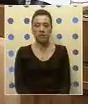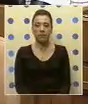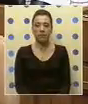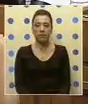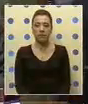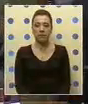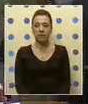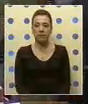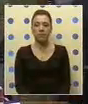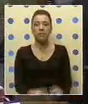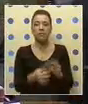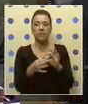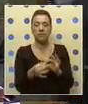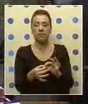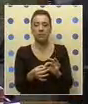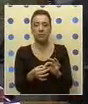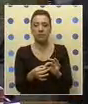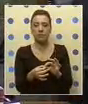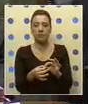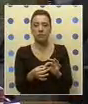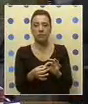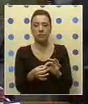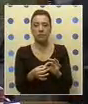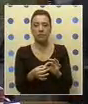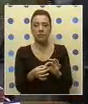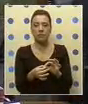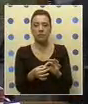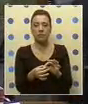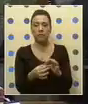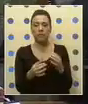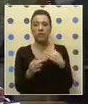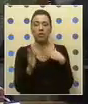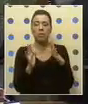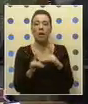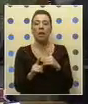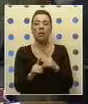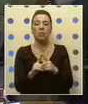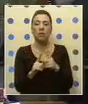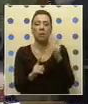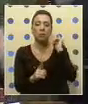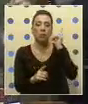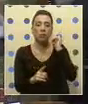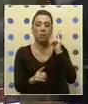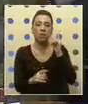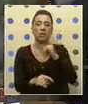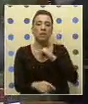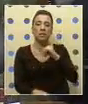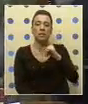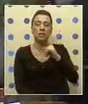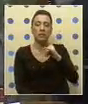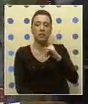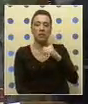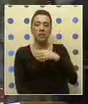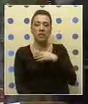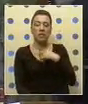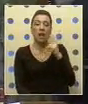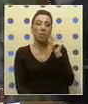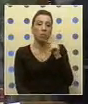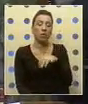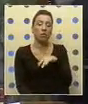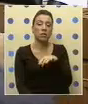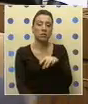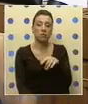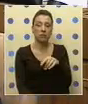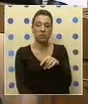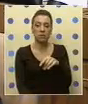Gracias, diputado. Que paré porque había mucho ruido. Ah, bueno, continúe porque le queda poco tiempo. Sí,